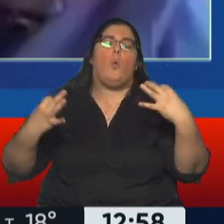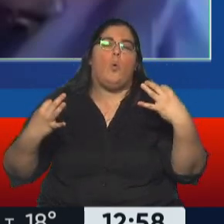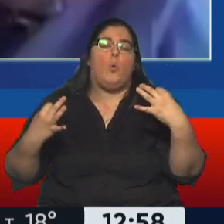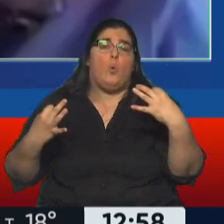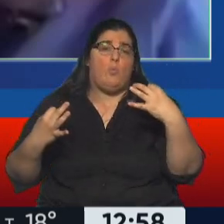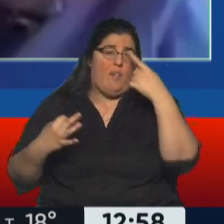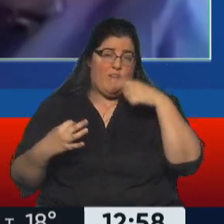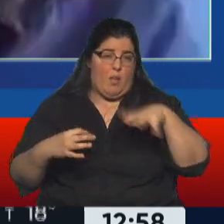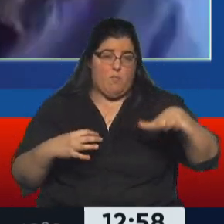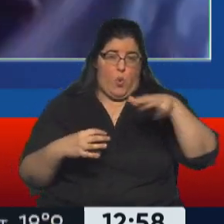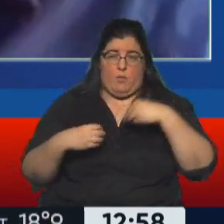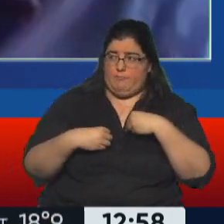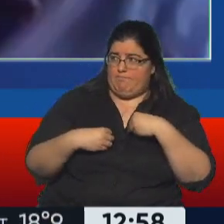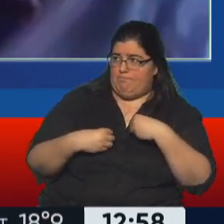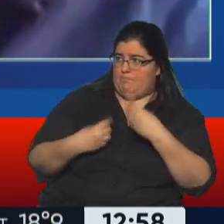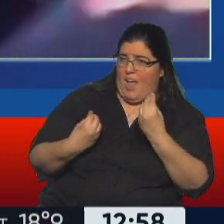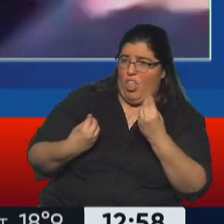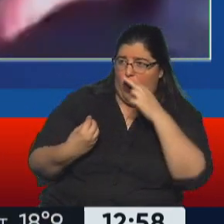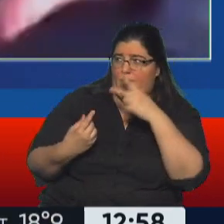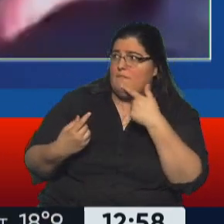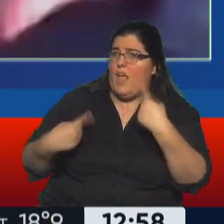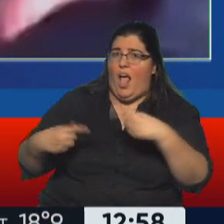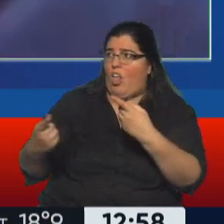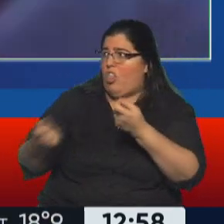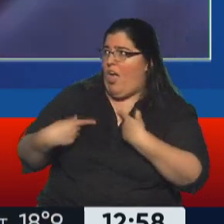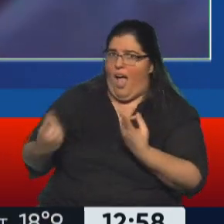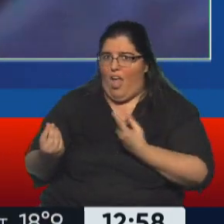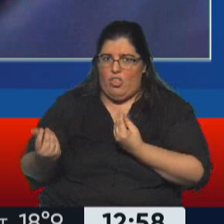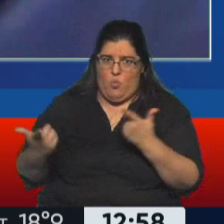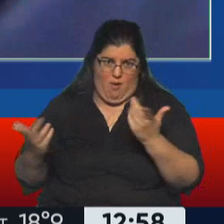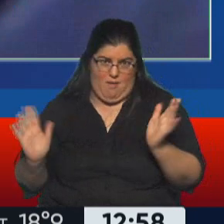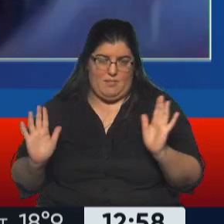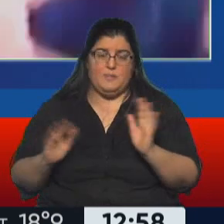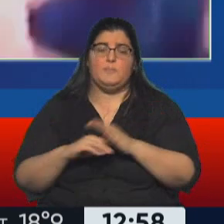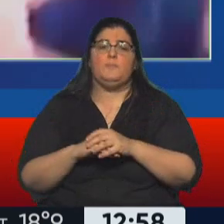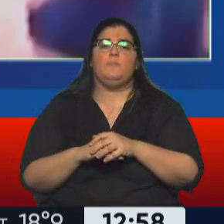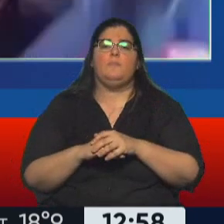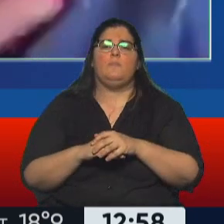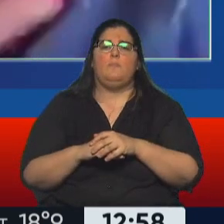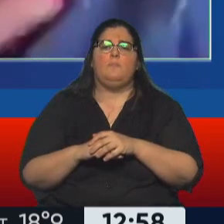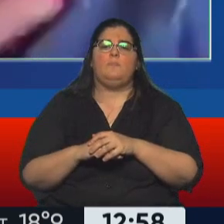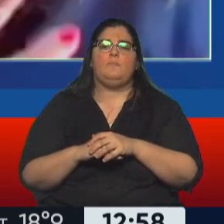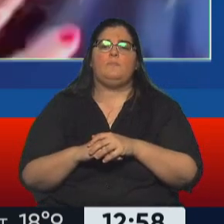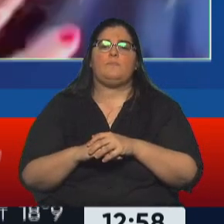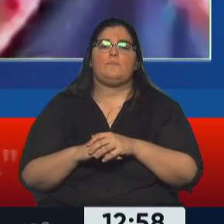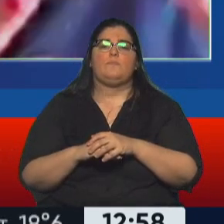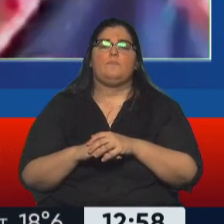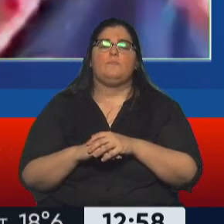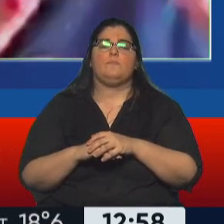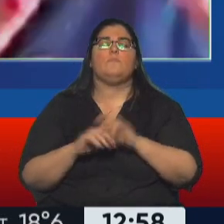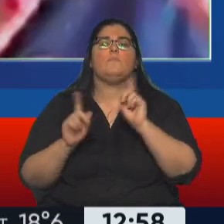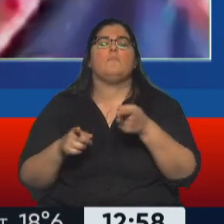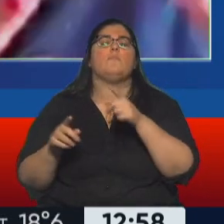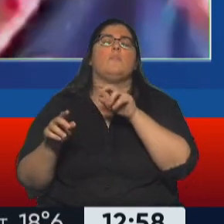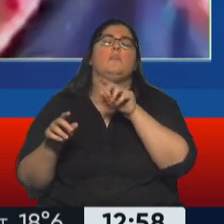beneficios. Entonces, por un lado, yo creo que hay explicaciones más de corte sociológico, por decirlo de